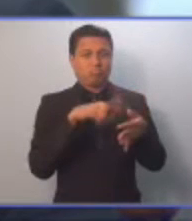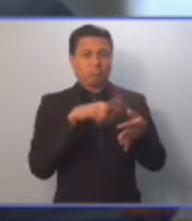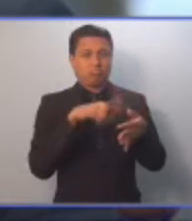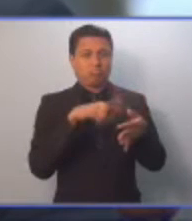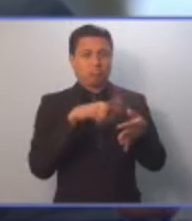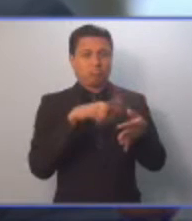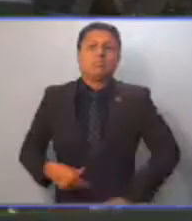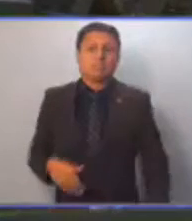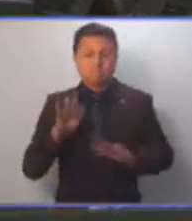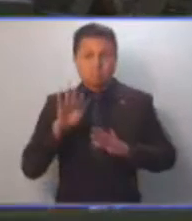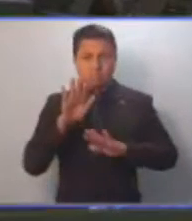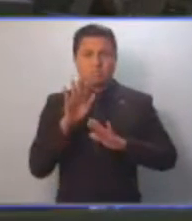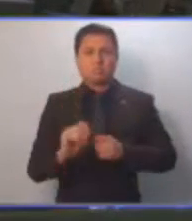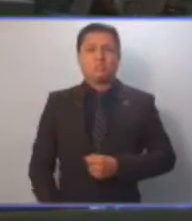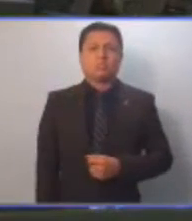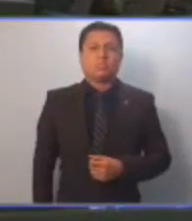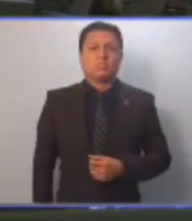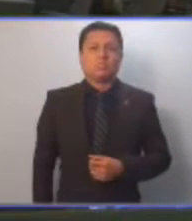presidente.